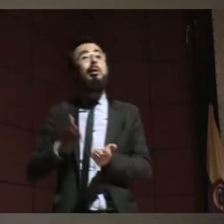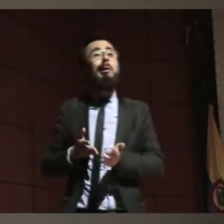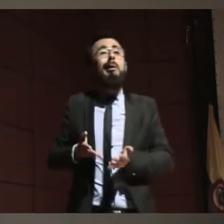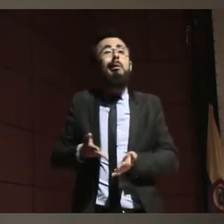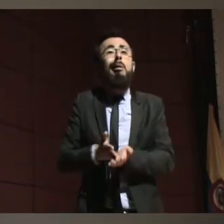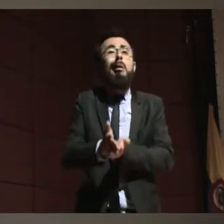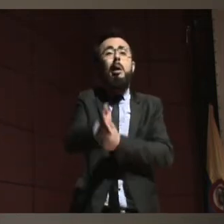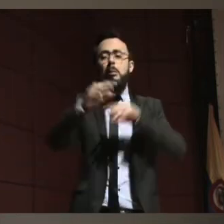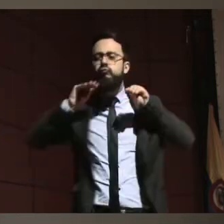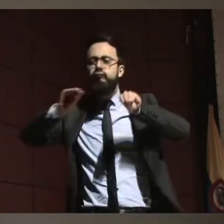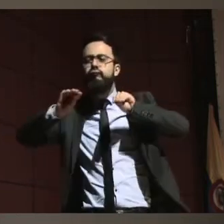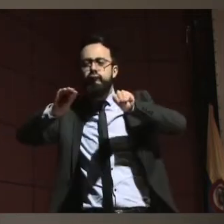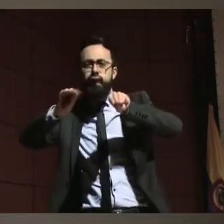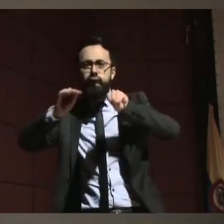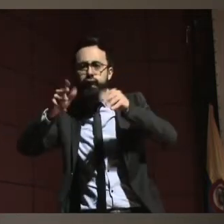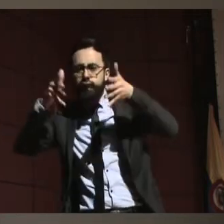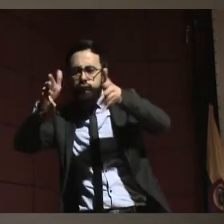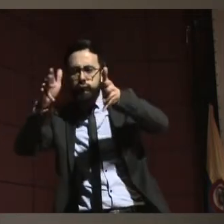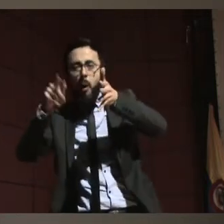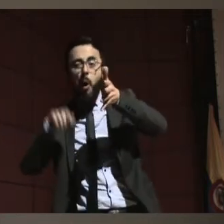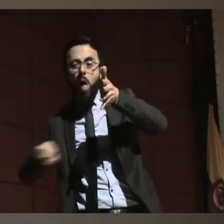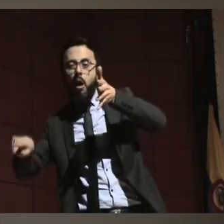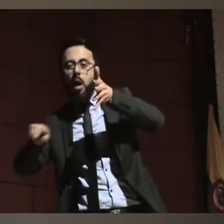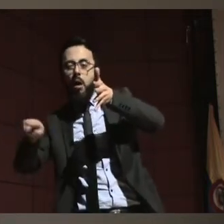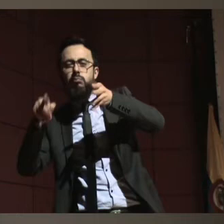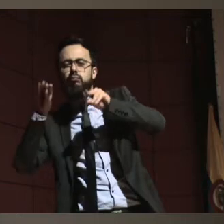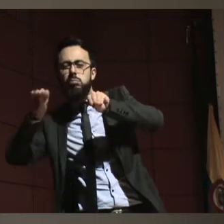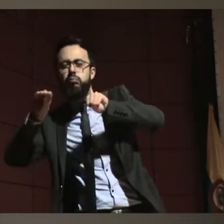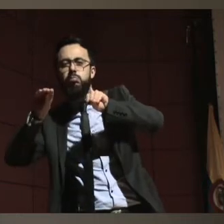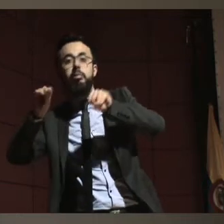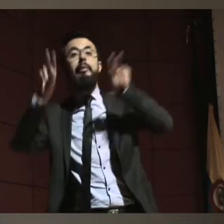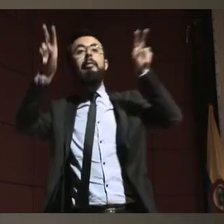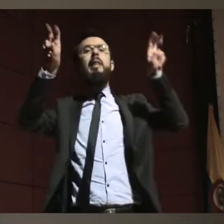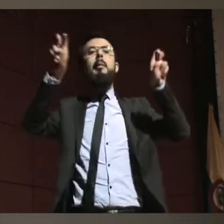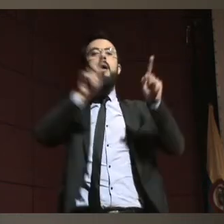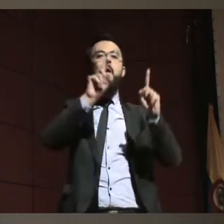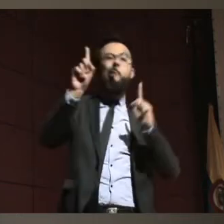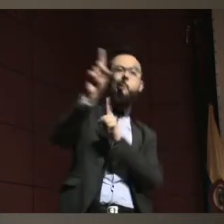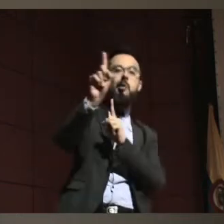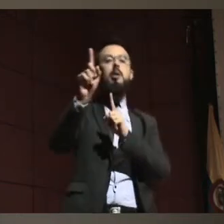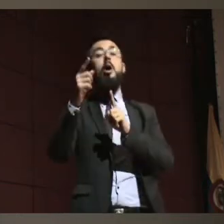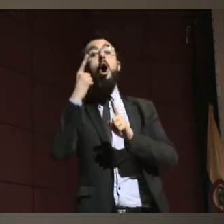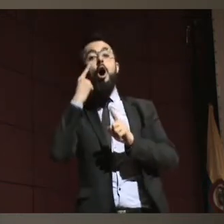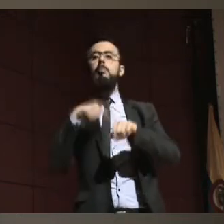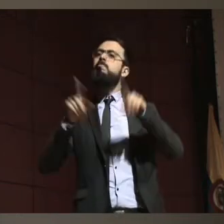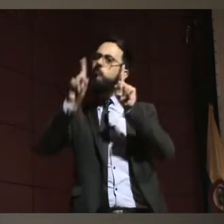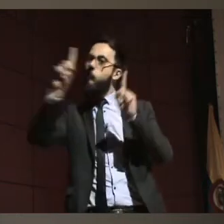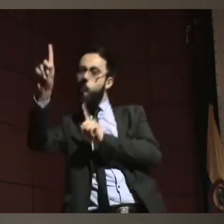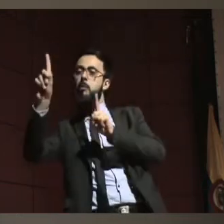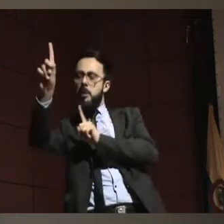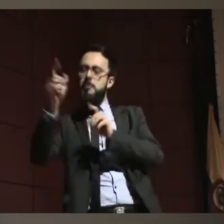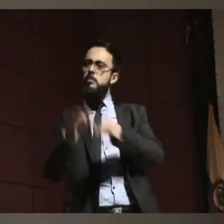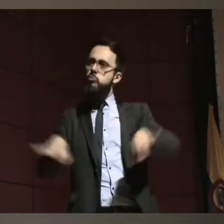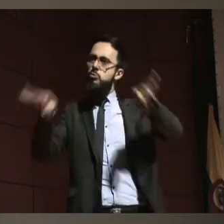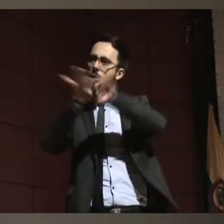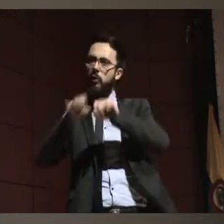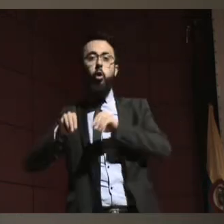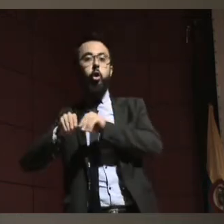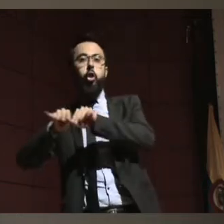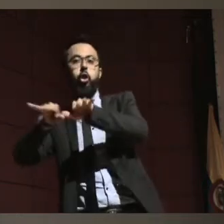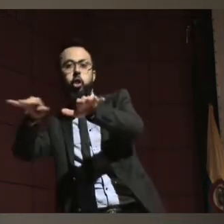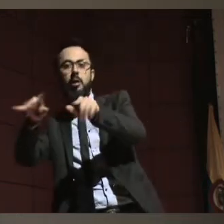este mundo de la interdicción. Todavía. En el mundo de la rehabilitación funcional, en el mundo de